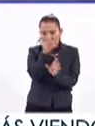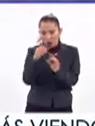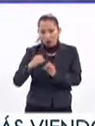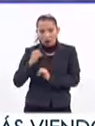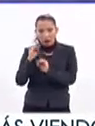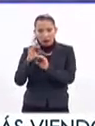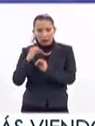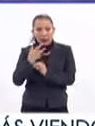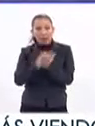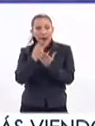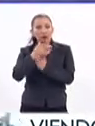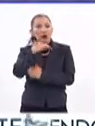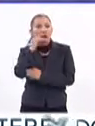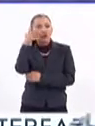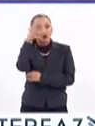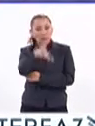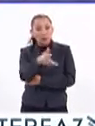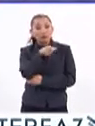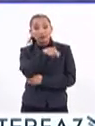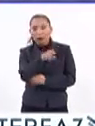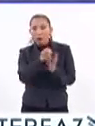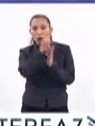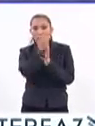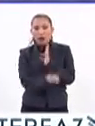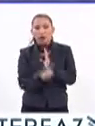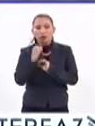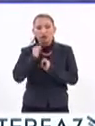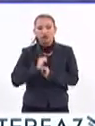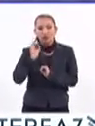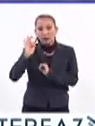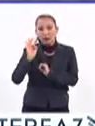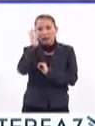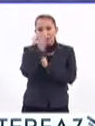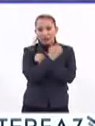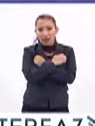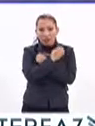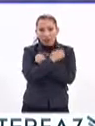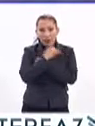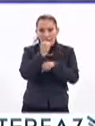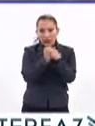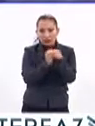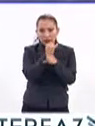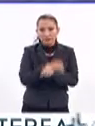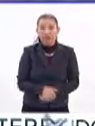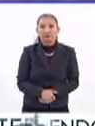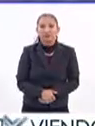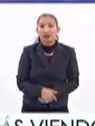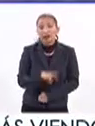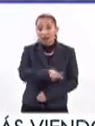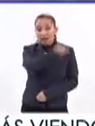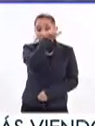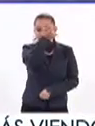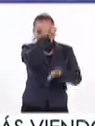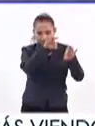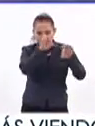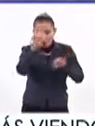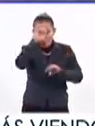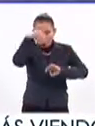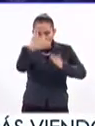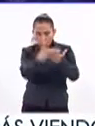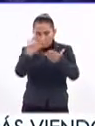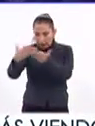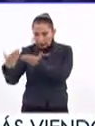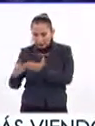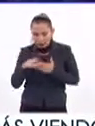por la oficina del Premio Alemán del Futuro, como es el caso del Ministerio Federal de Educación e Investigación. Posteriormente, las propuestas